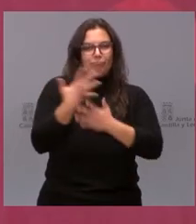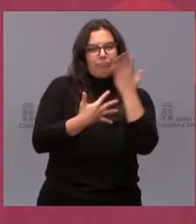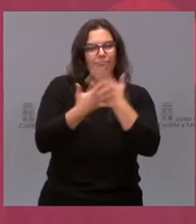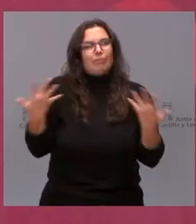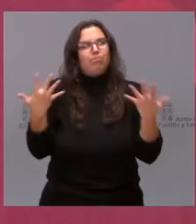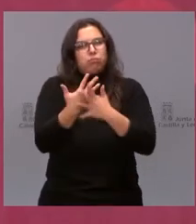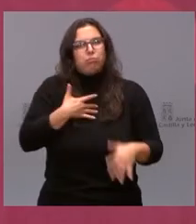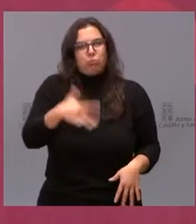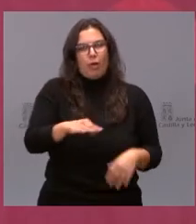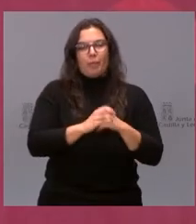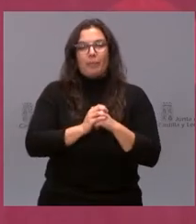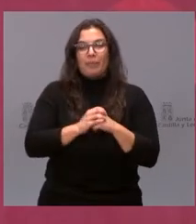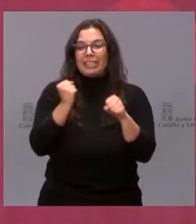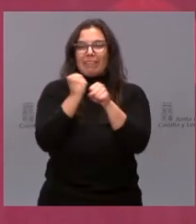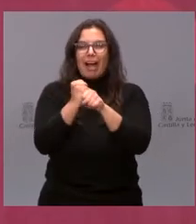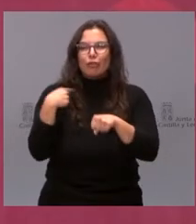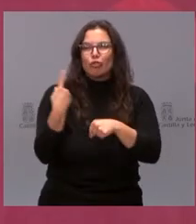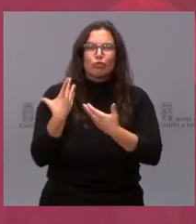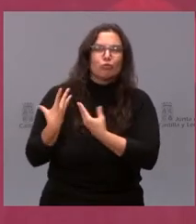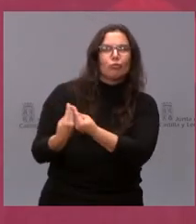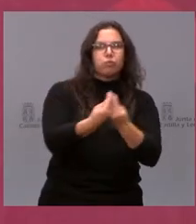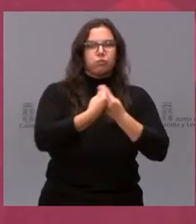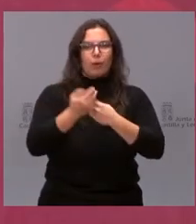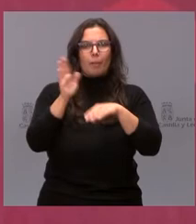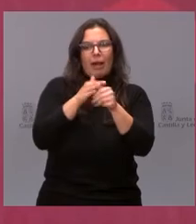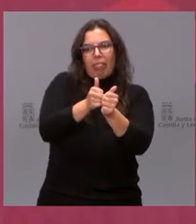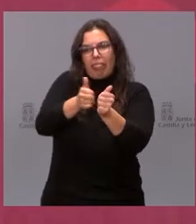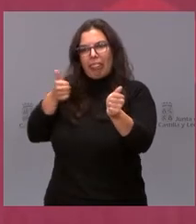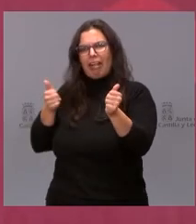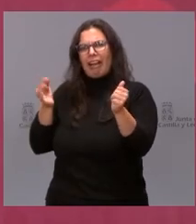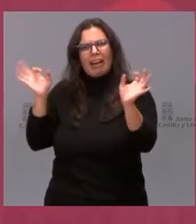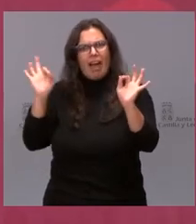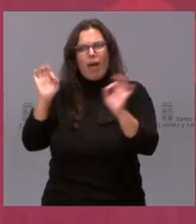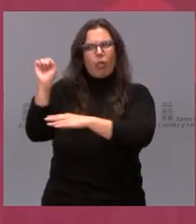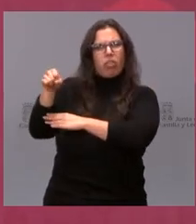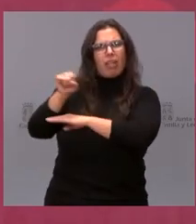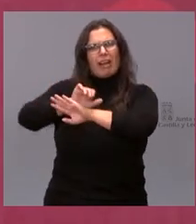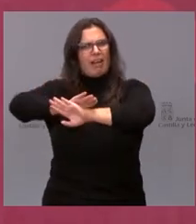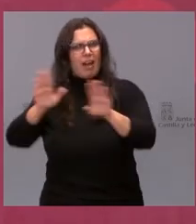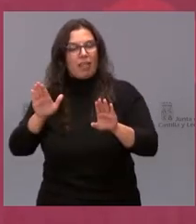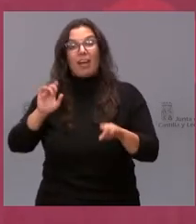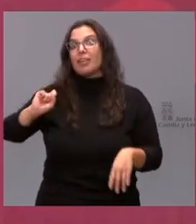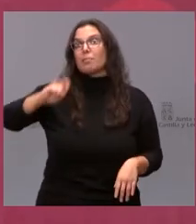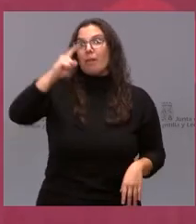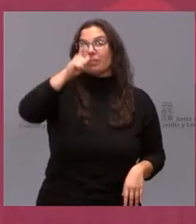Trabajemos todos juntos para no dejar a nadie, para que nadie se pueda sentir desatendido y sobre todo a nuestros vecinos de las zonas rurales,